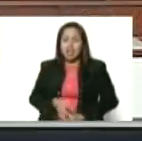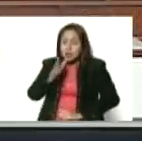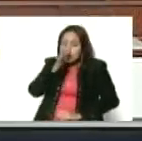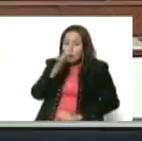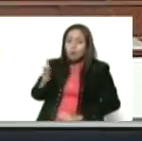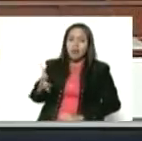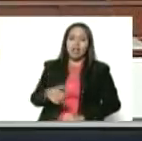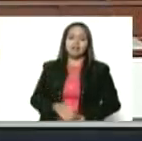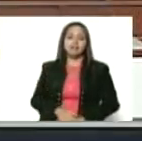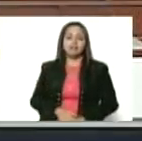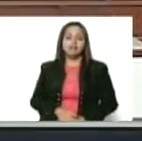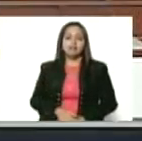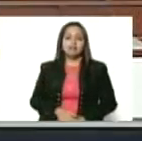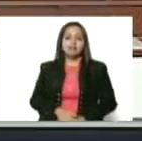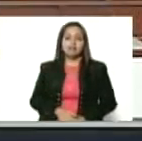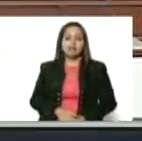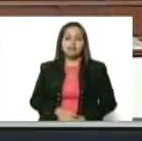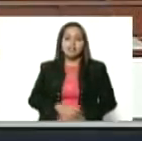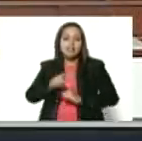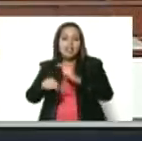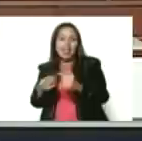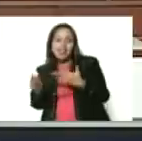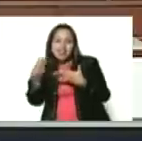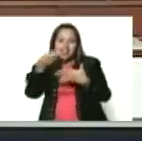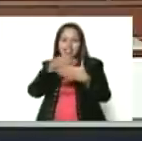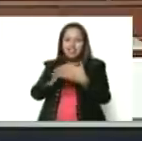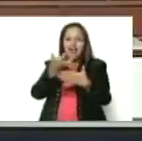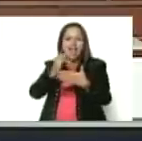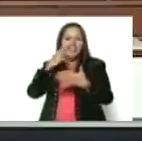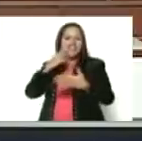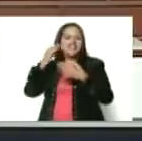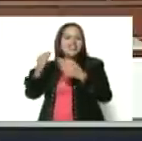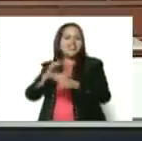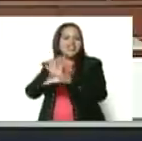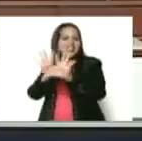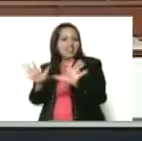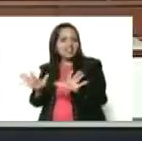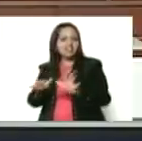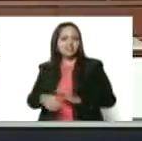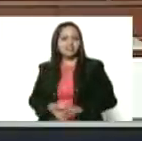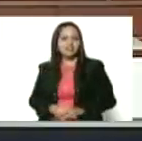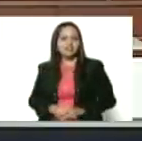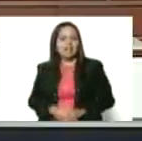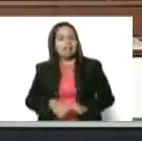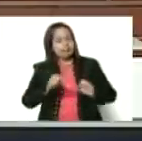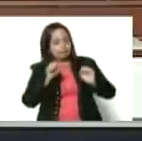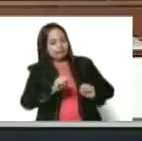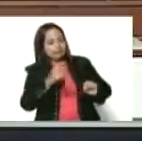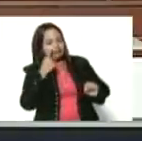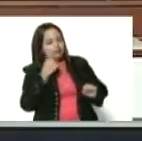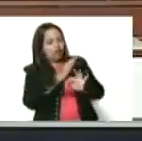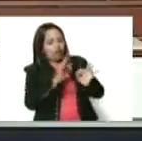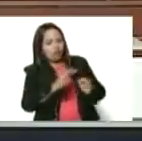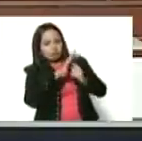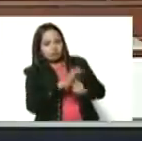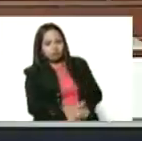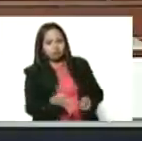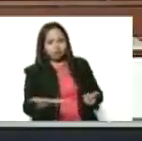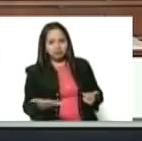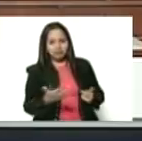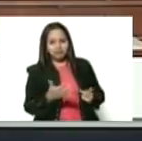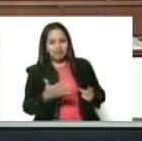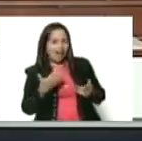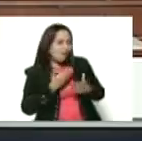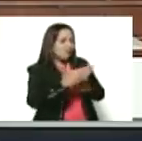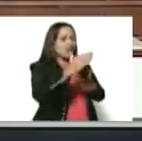lo que va es su verdad de discriminación. De misoginia, presidente. De misoginia, correcto. rechazo a la mujer.